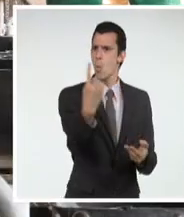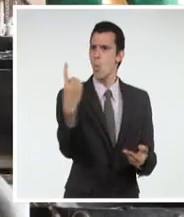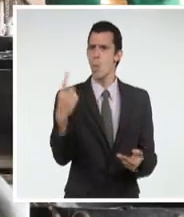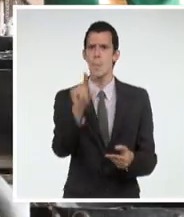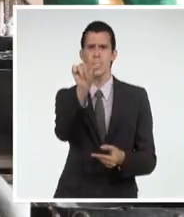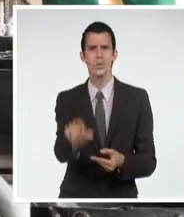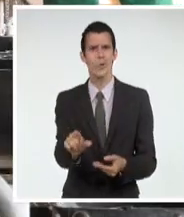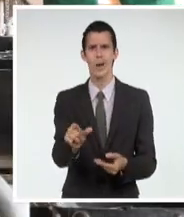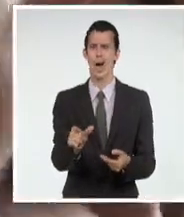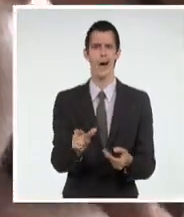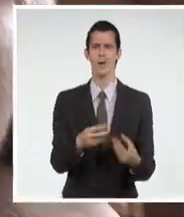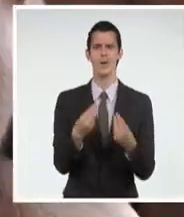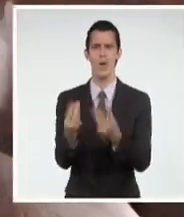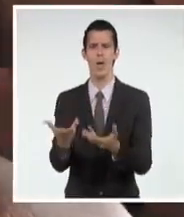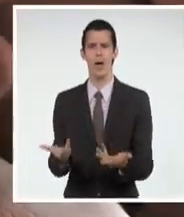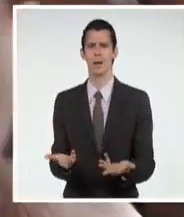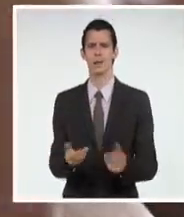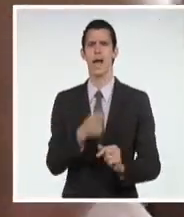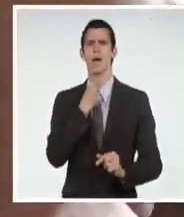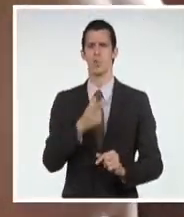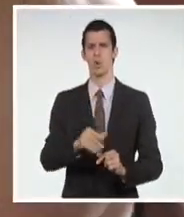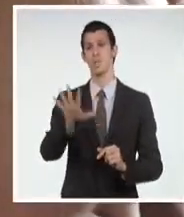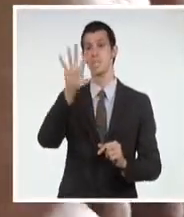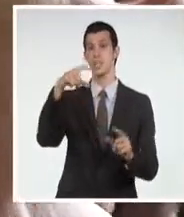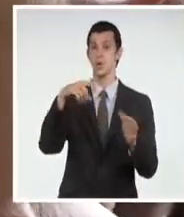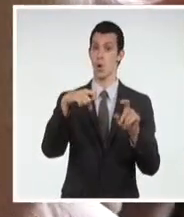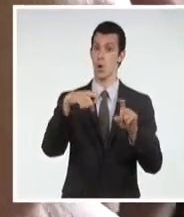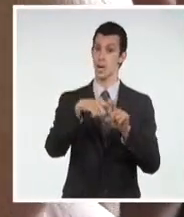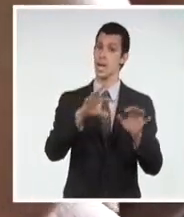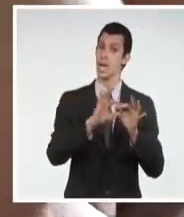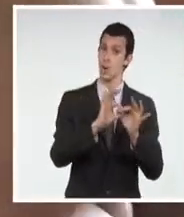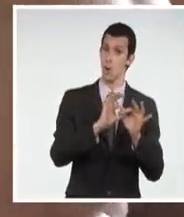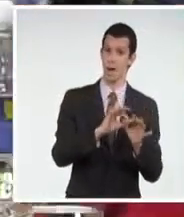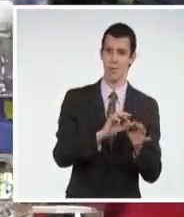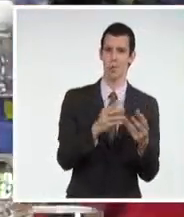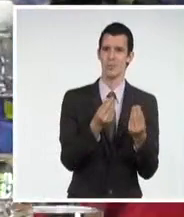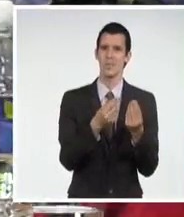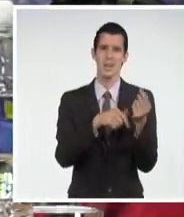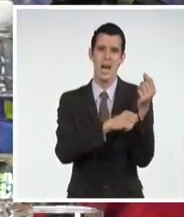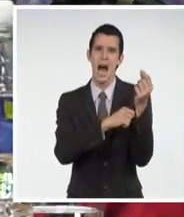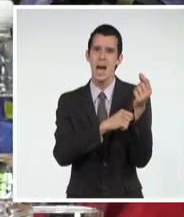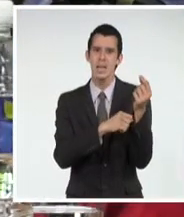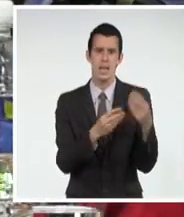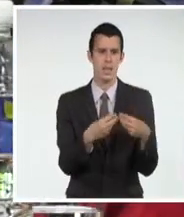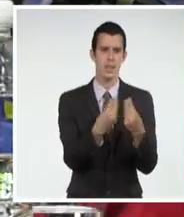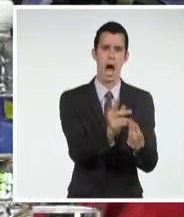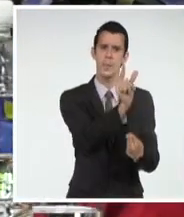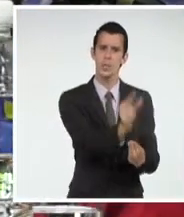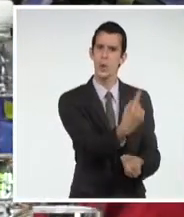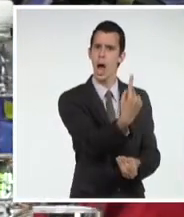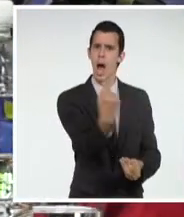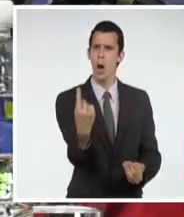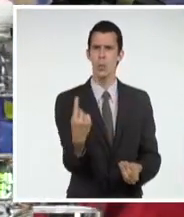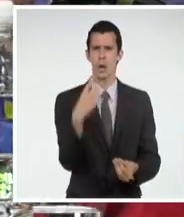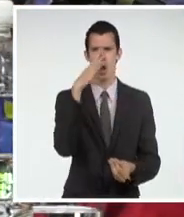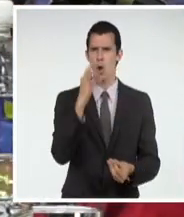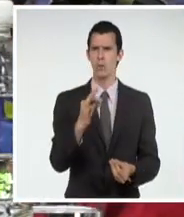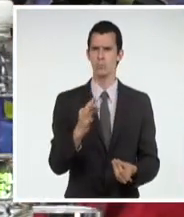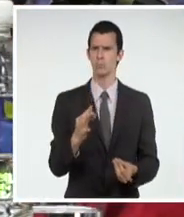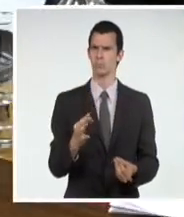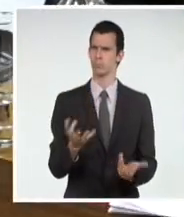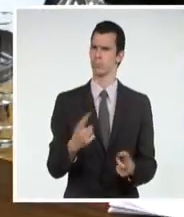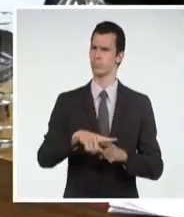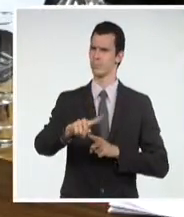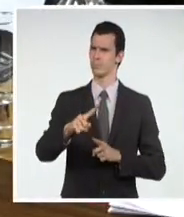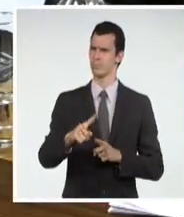kilogramos de carne al mes, según lo hecho hasta junio. Al encuentro asistieron también José Ramón Montiagudo